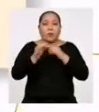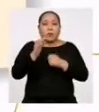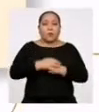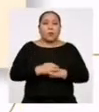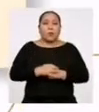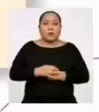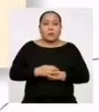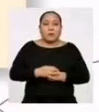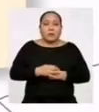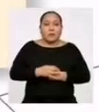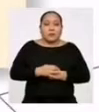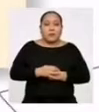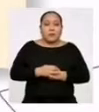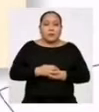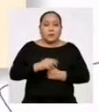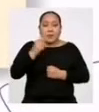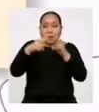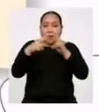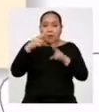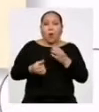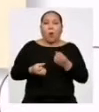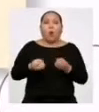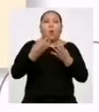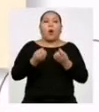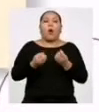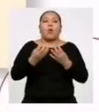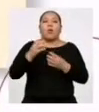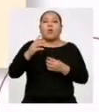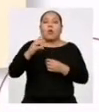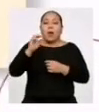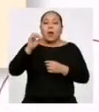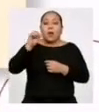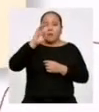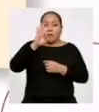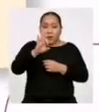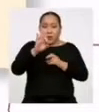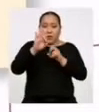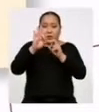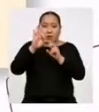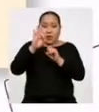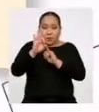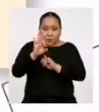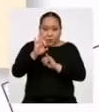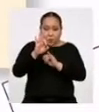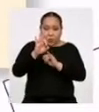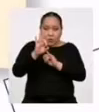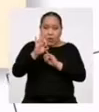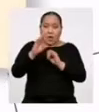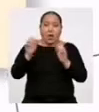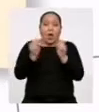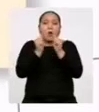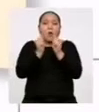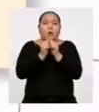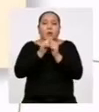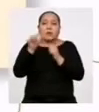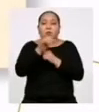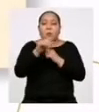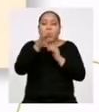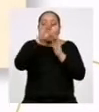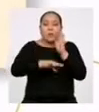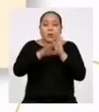mediana Debemos observar cuándo la frecuencia absoluta acumulada es mayor o igual a la mitad del total de datos